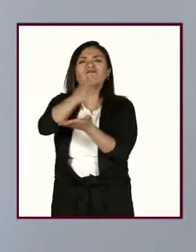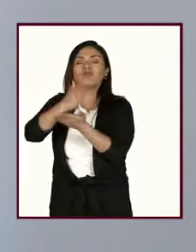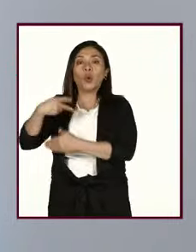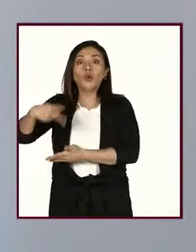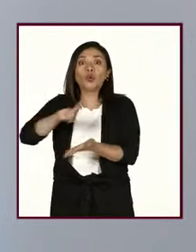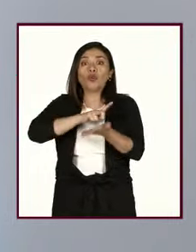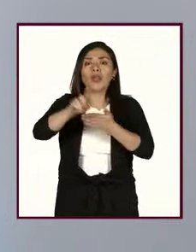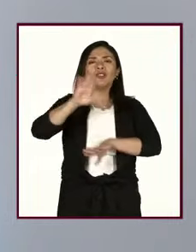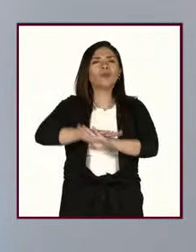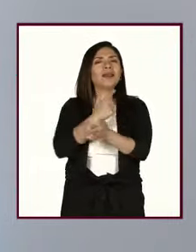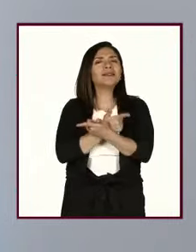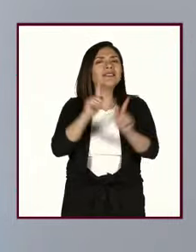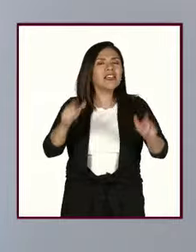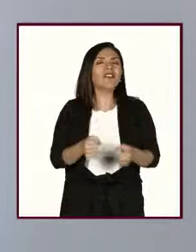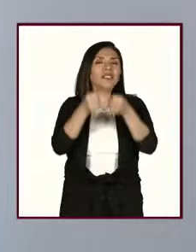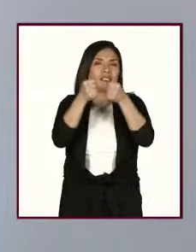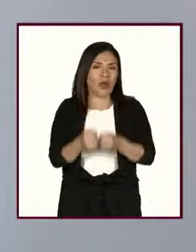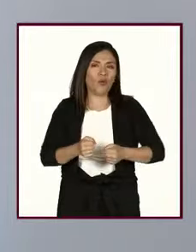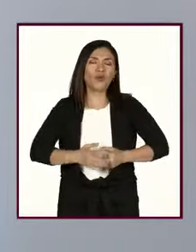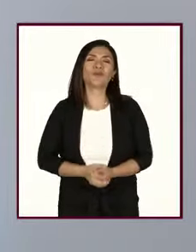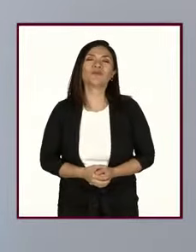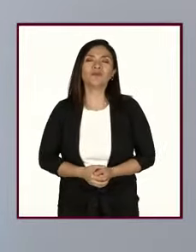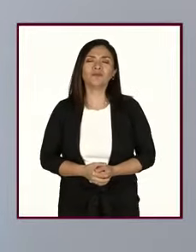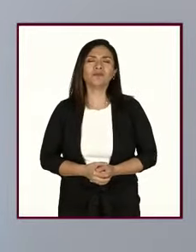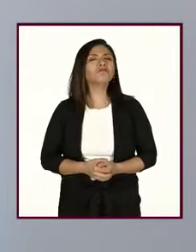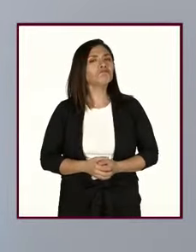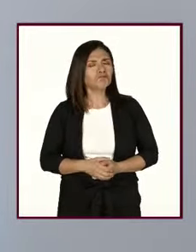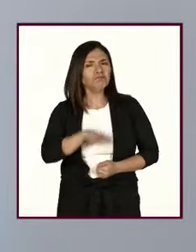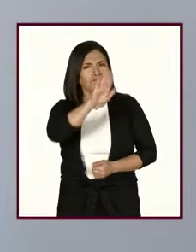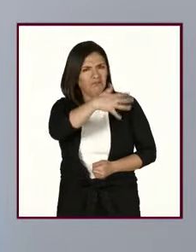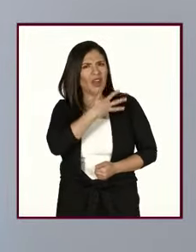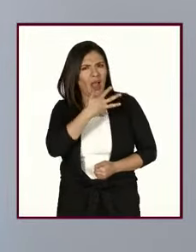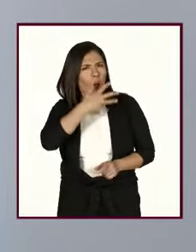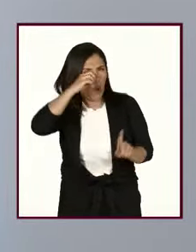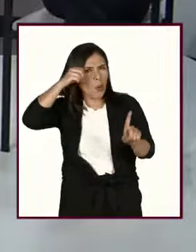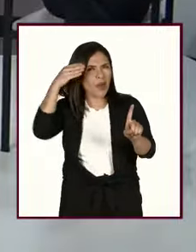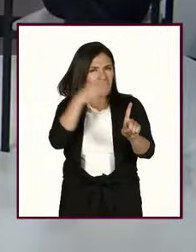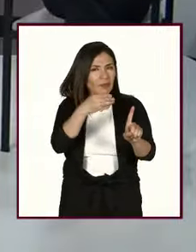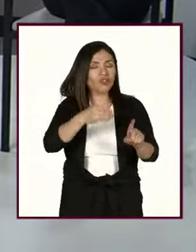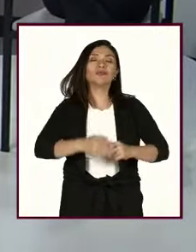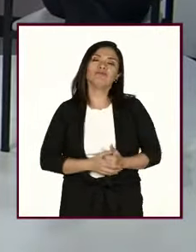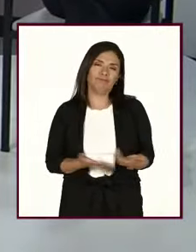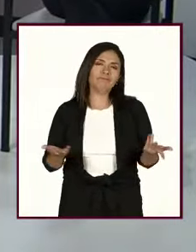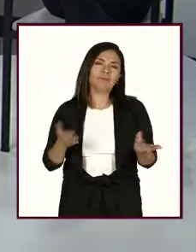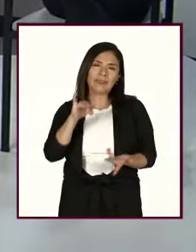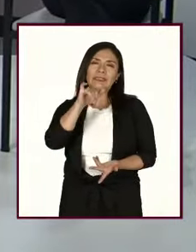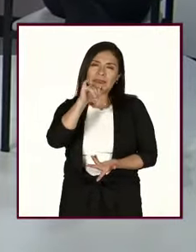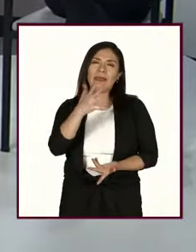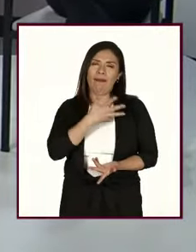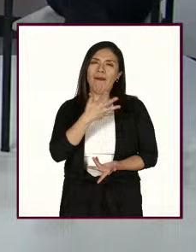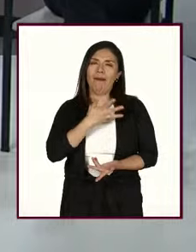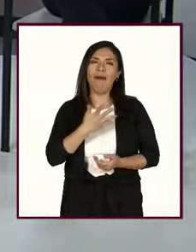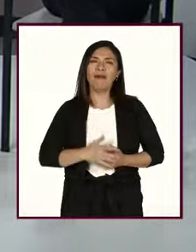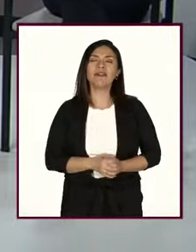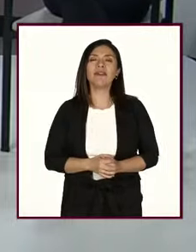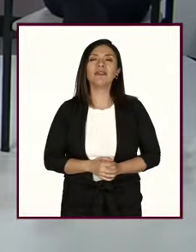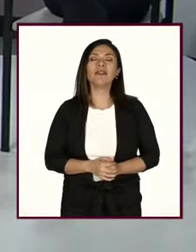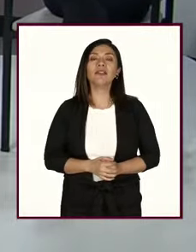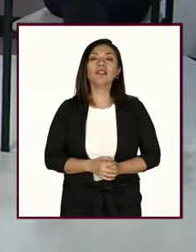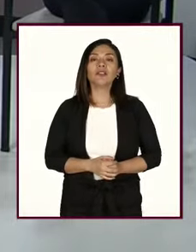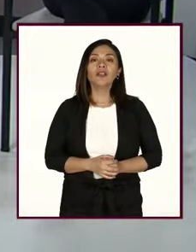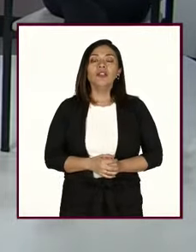derecho de manera libre y segura, Julieta. ¿Y hay objetivos, Anabel? Sí, sí, claro. Claro,